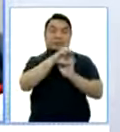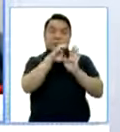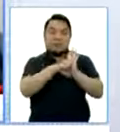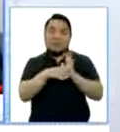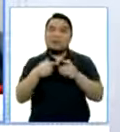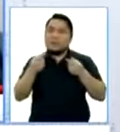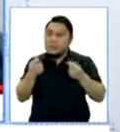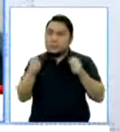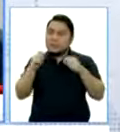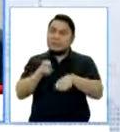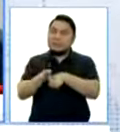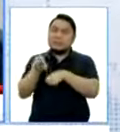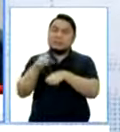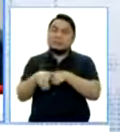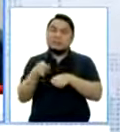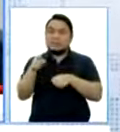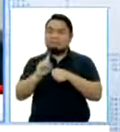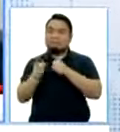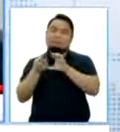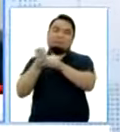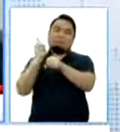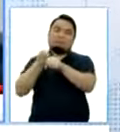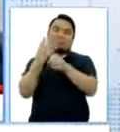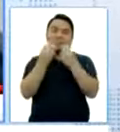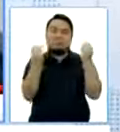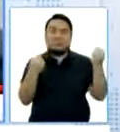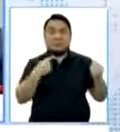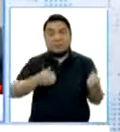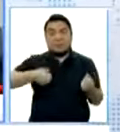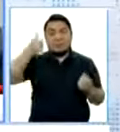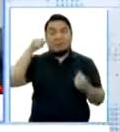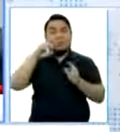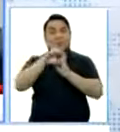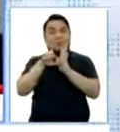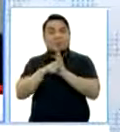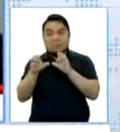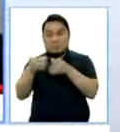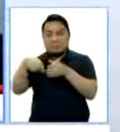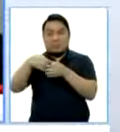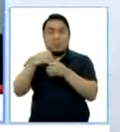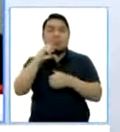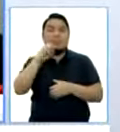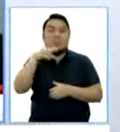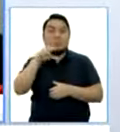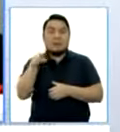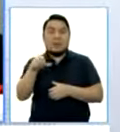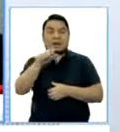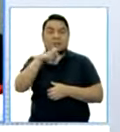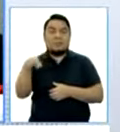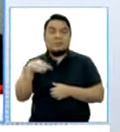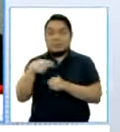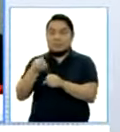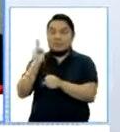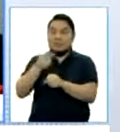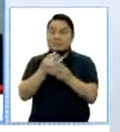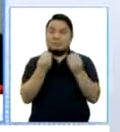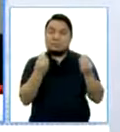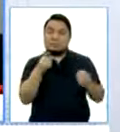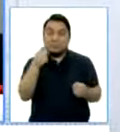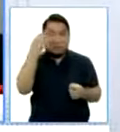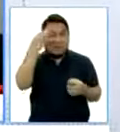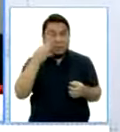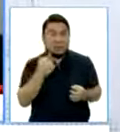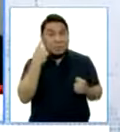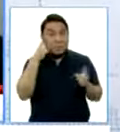con la mejor intención de peruanos, y se han retirado al presidente de la Comisión de Constitución que preside Omar Chejade de APP. ¿Está usted de acuerdo con esta decisión?